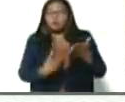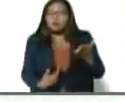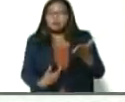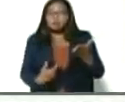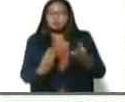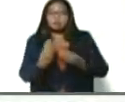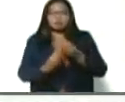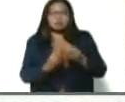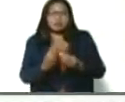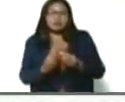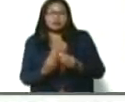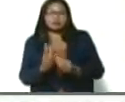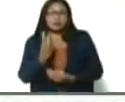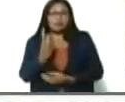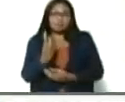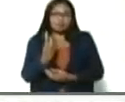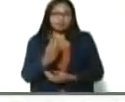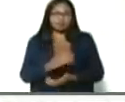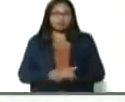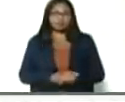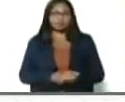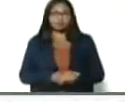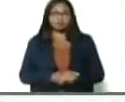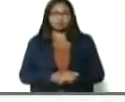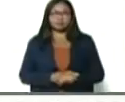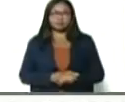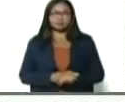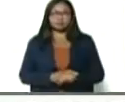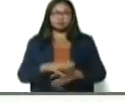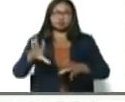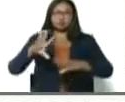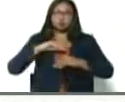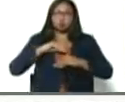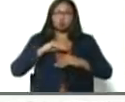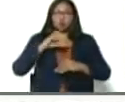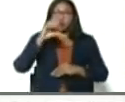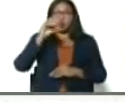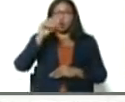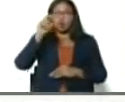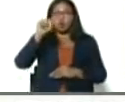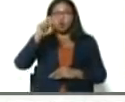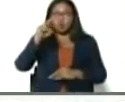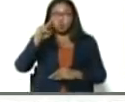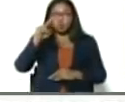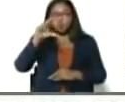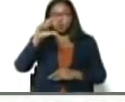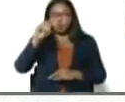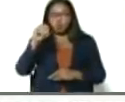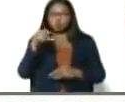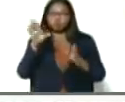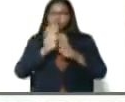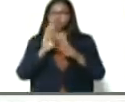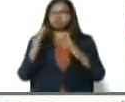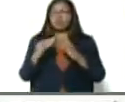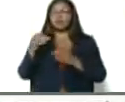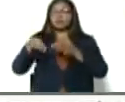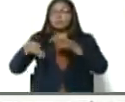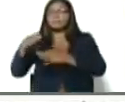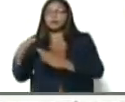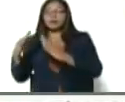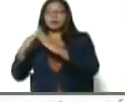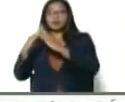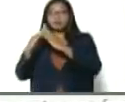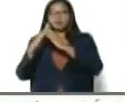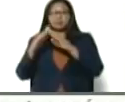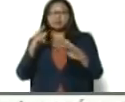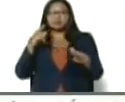hecho todavía, que asumamos el concepto de conuco integral como el concepto venezolano. Y lo llamemos a todas las